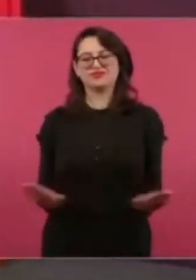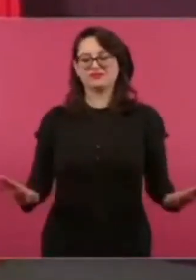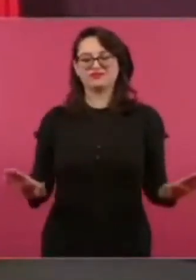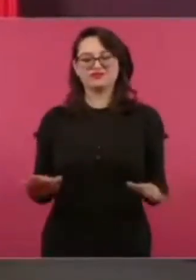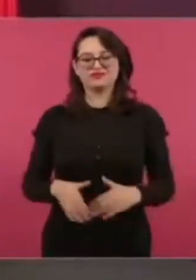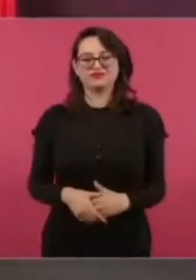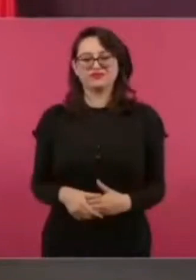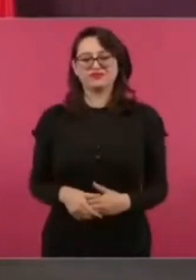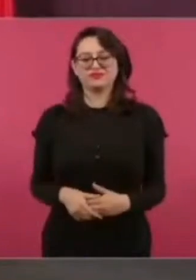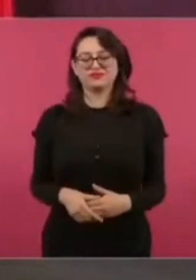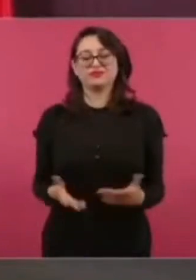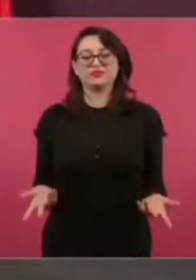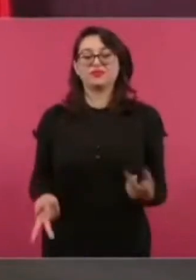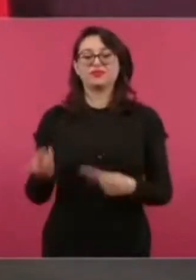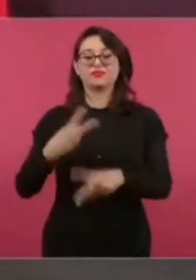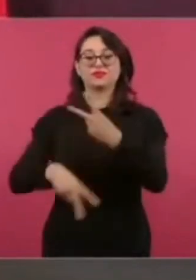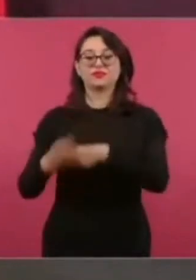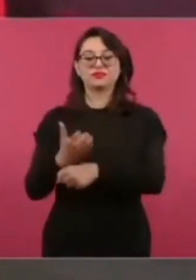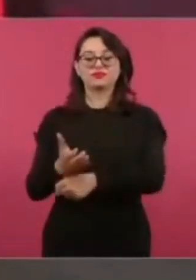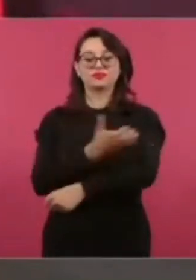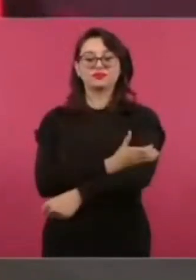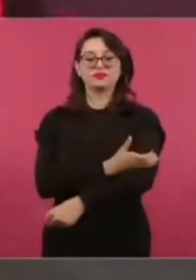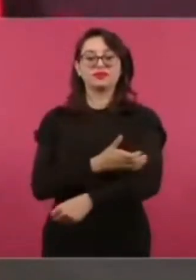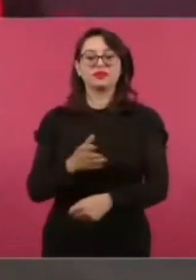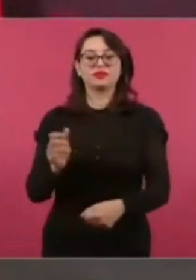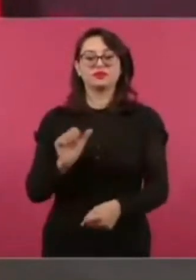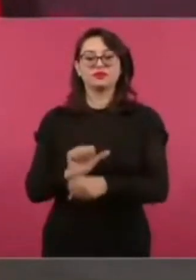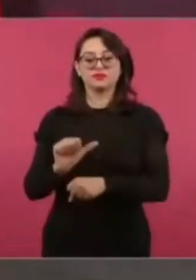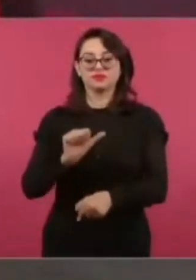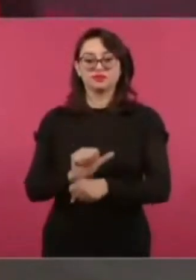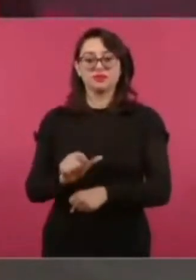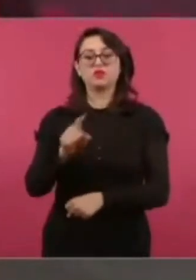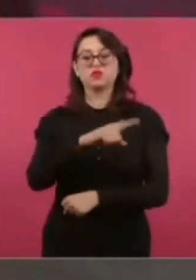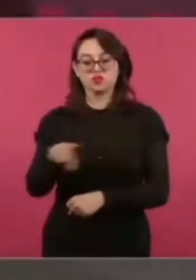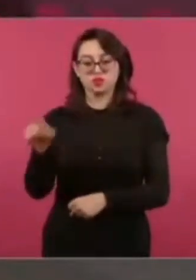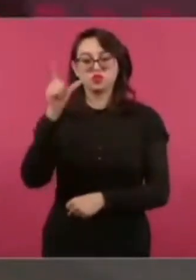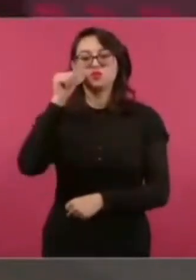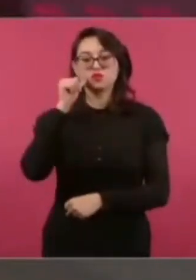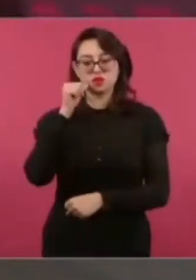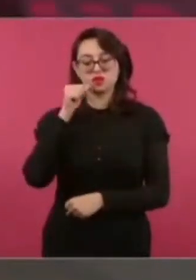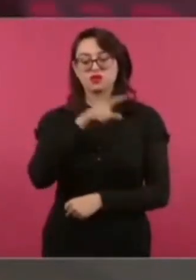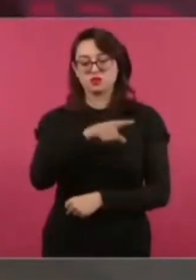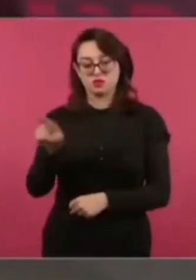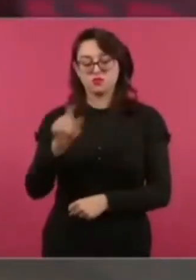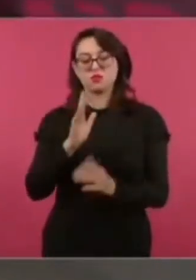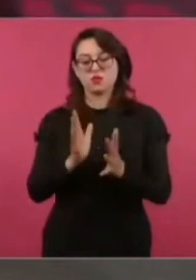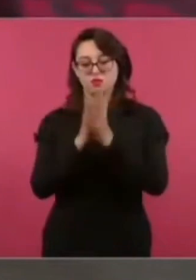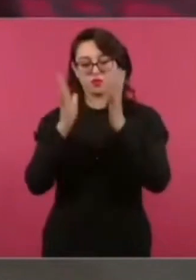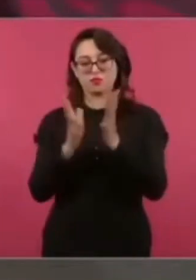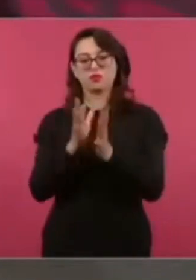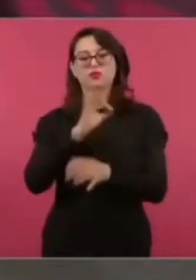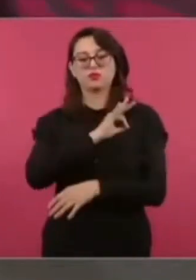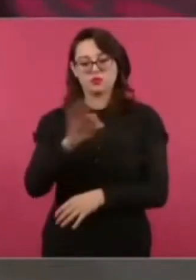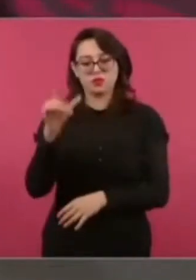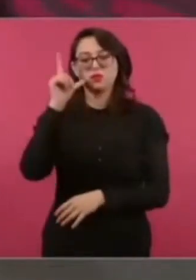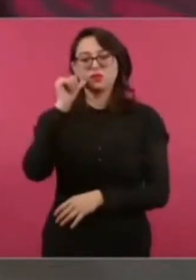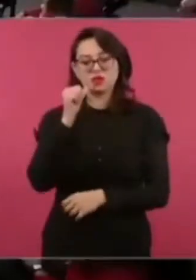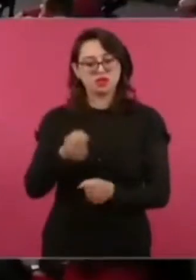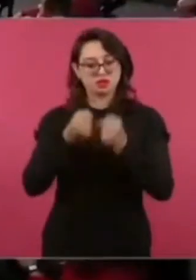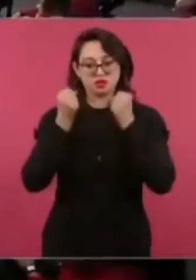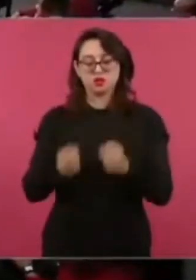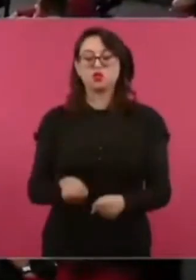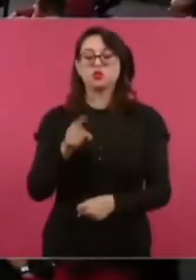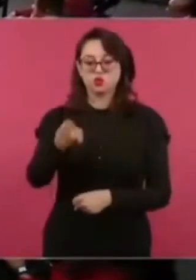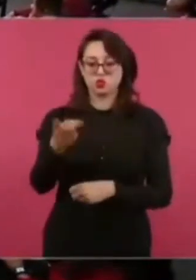Están aquí unos compañeros de Argentina. Si vienen mañana, mañana le damos posibilidad. Sí, mañana sí estás